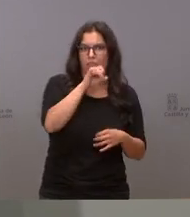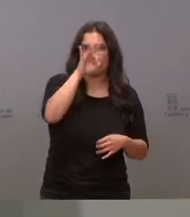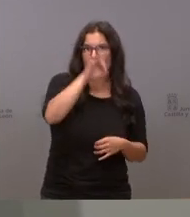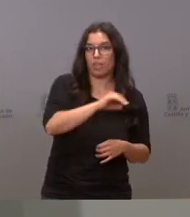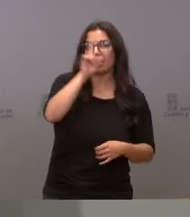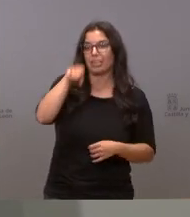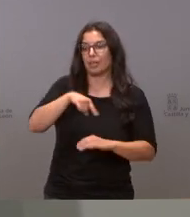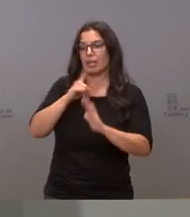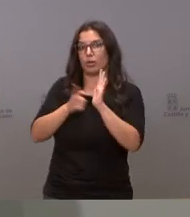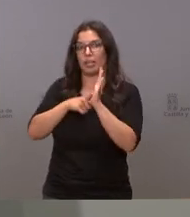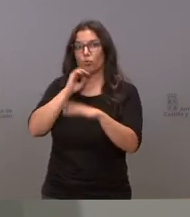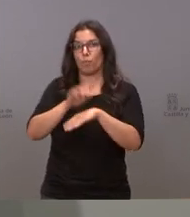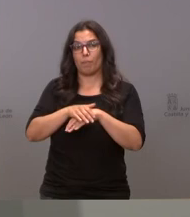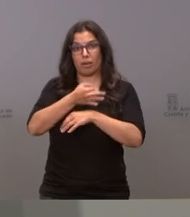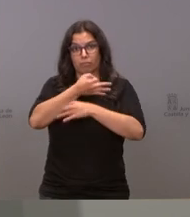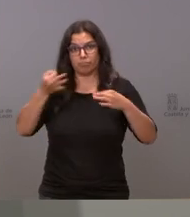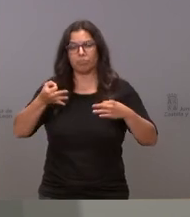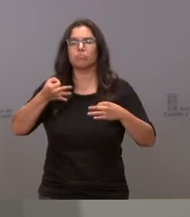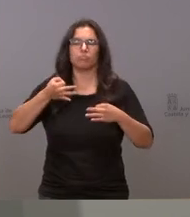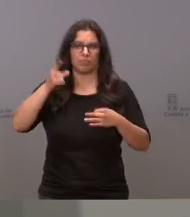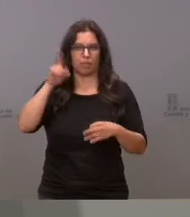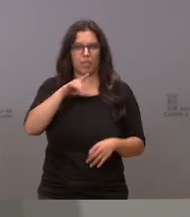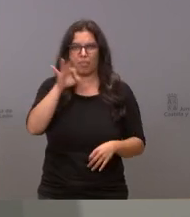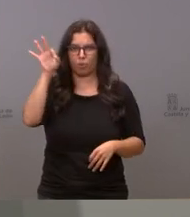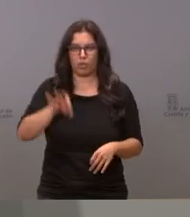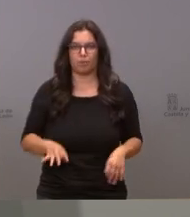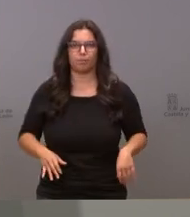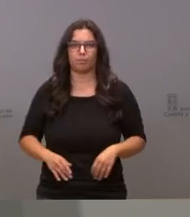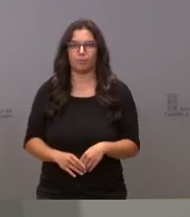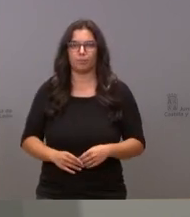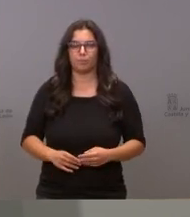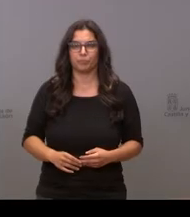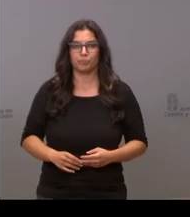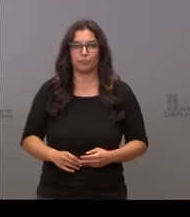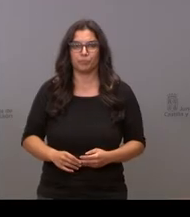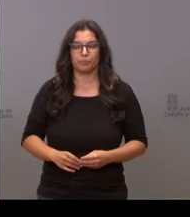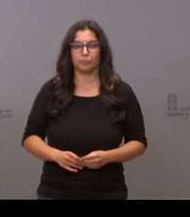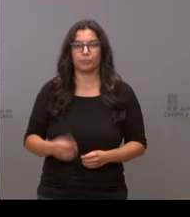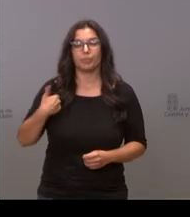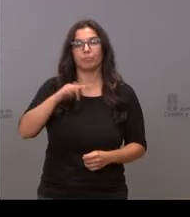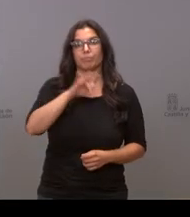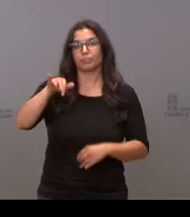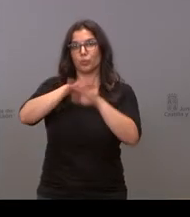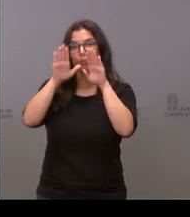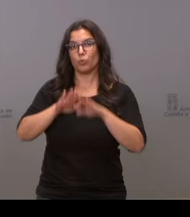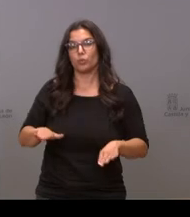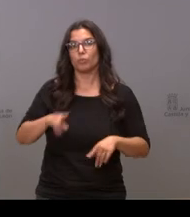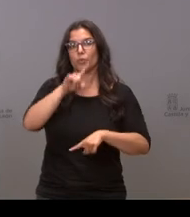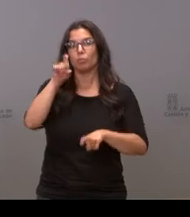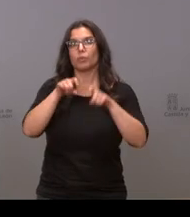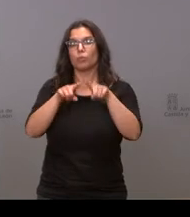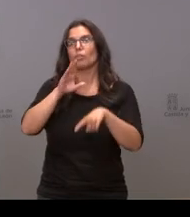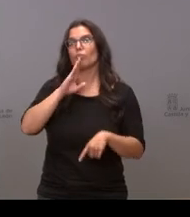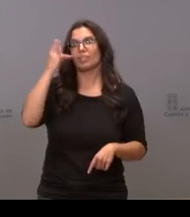cumplimiento de la ley también se va a garantizar al 100% pues vamos a cerrar el turno de preguntas de hoy en